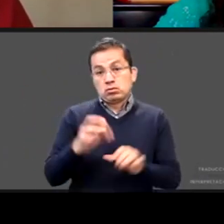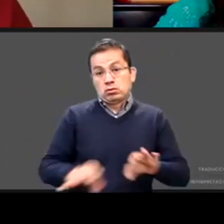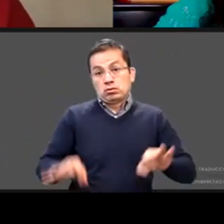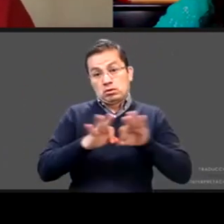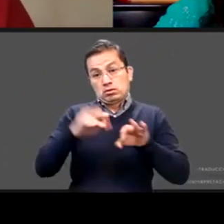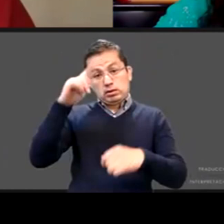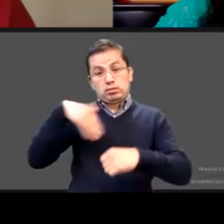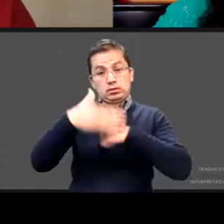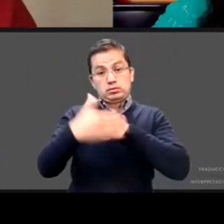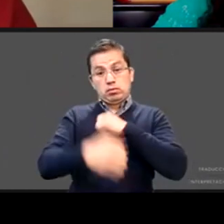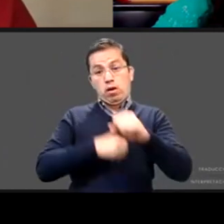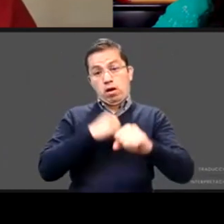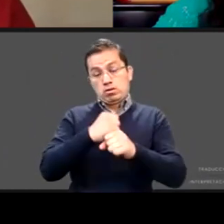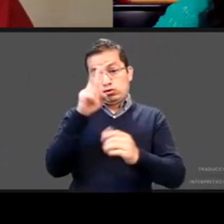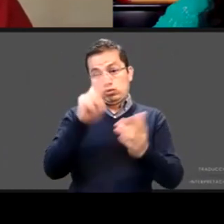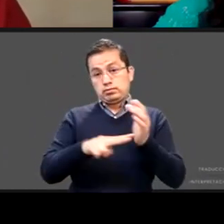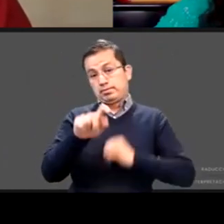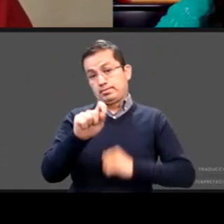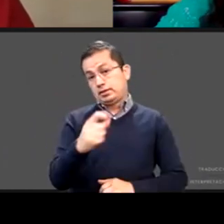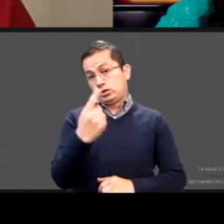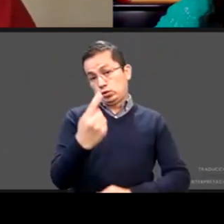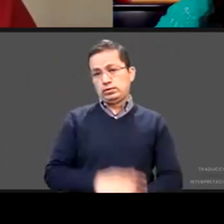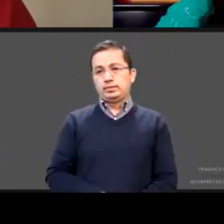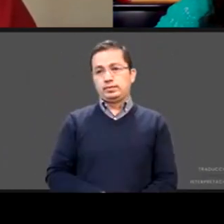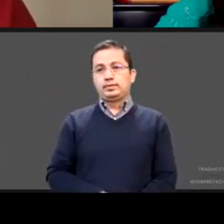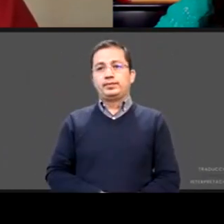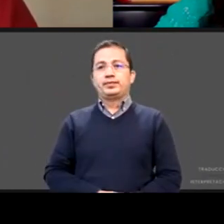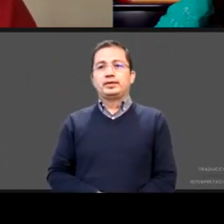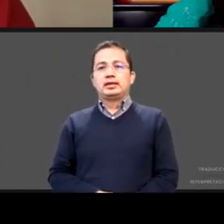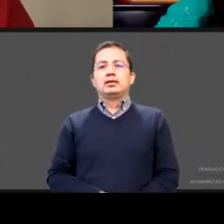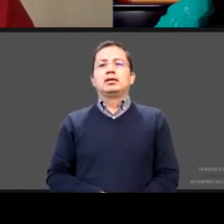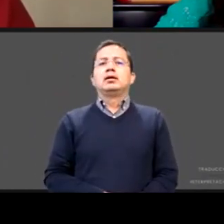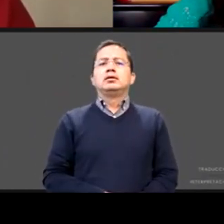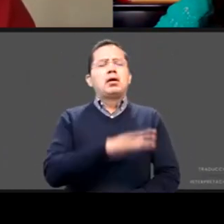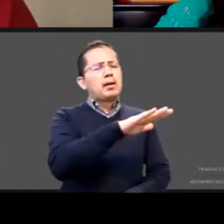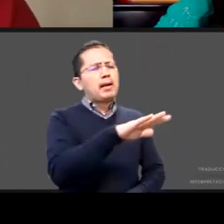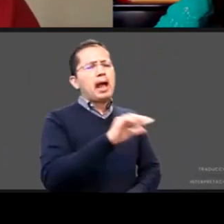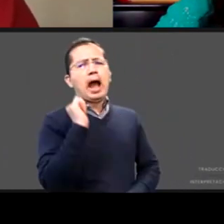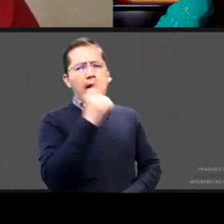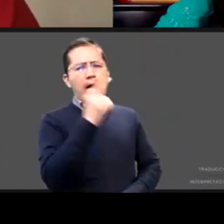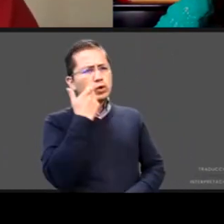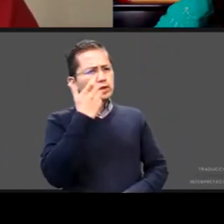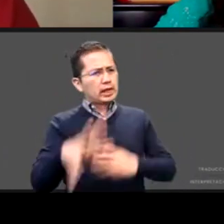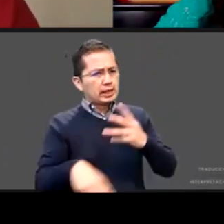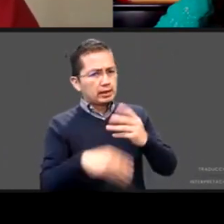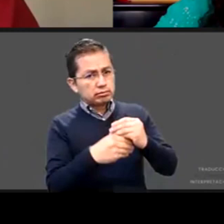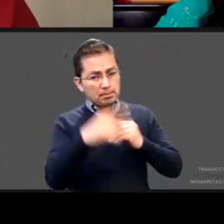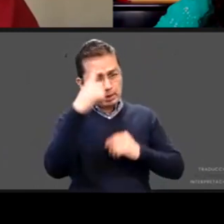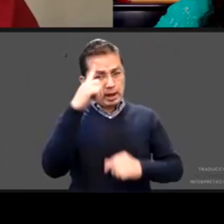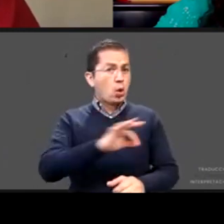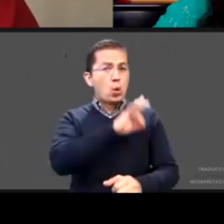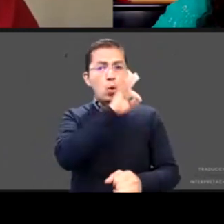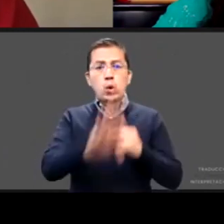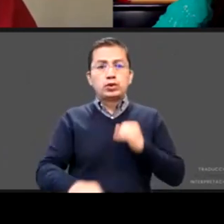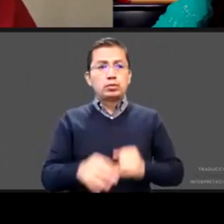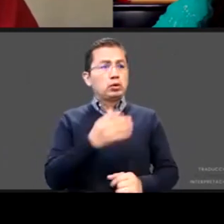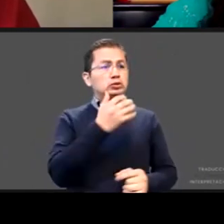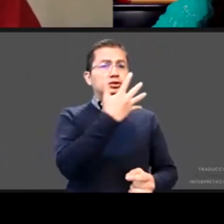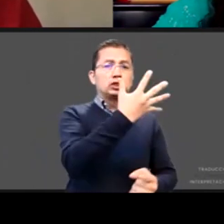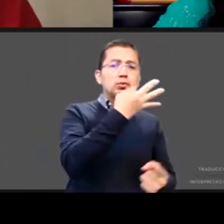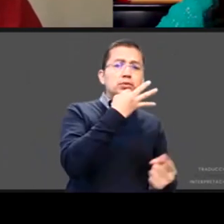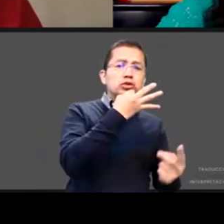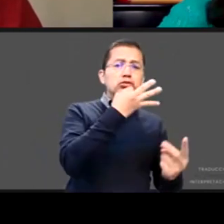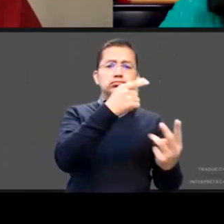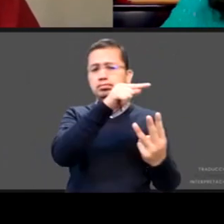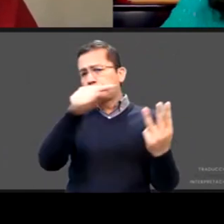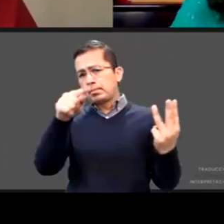vale alguna cosa que quieras agregar para pasarle cinco minutos nada más ya para cerrar la palabra a Toño si nada más